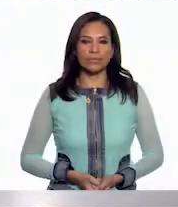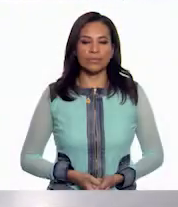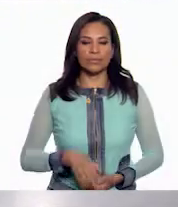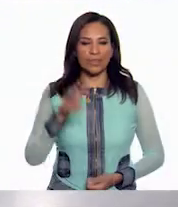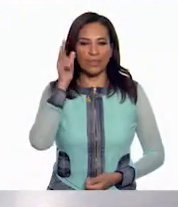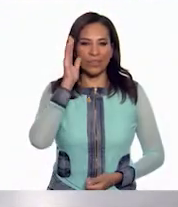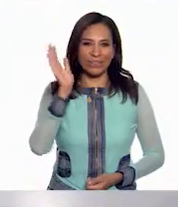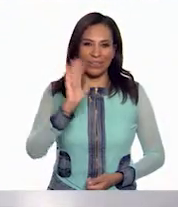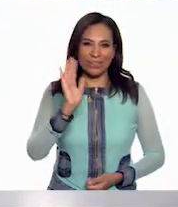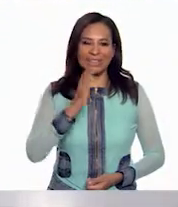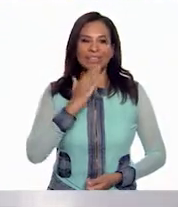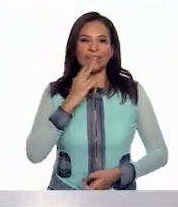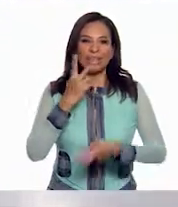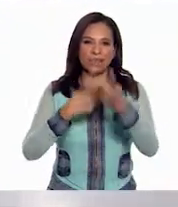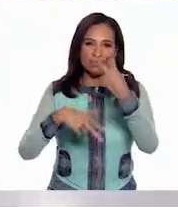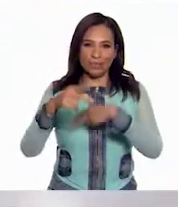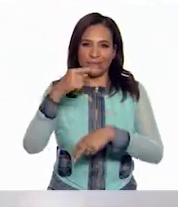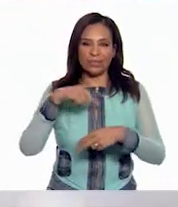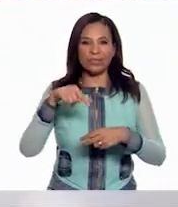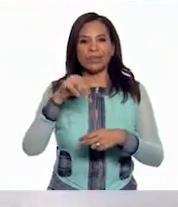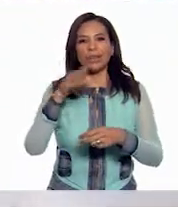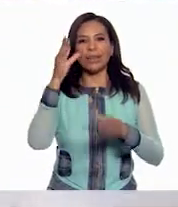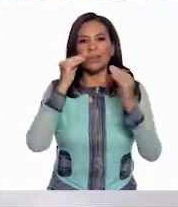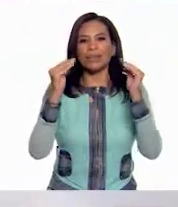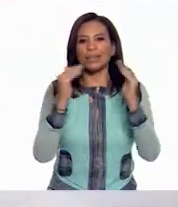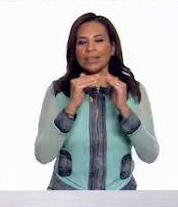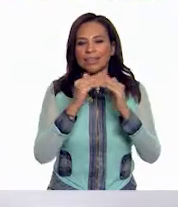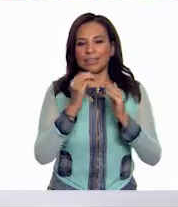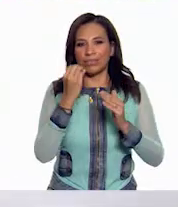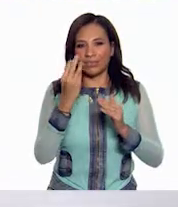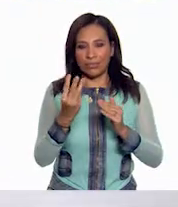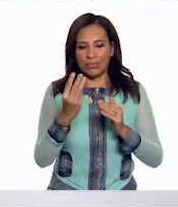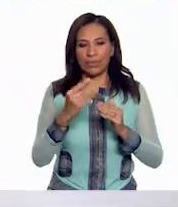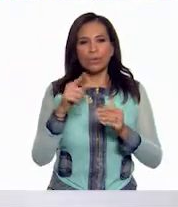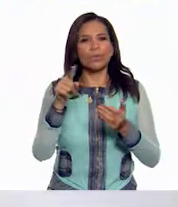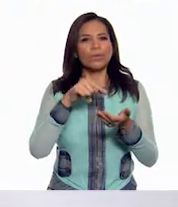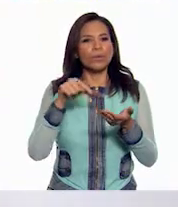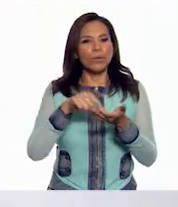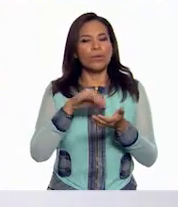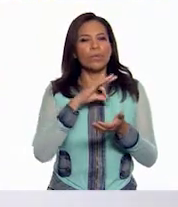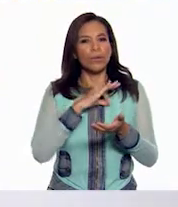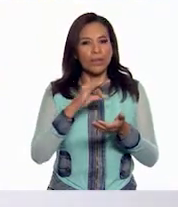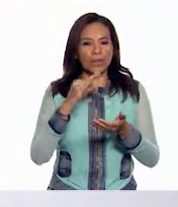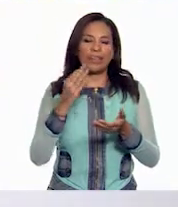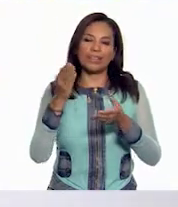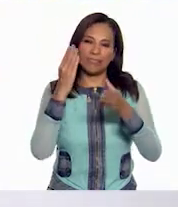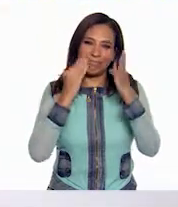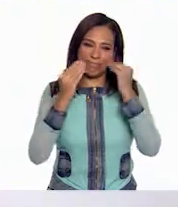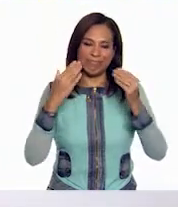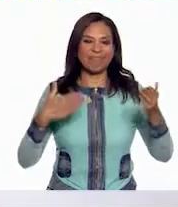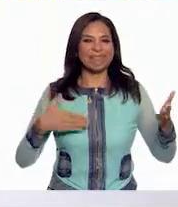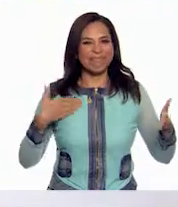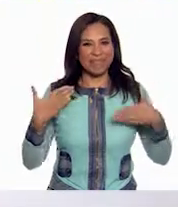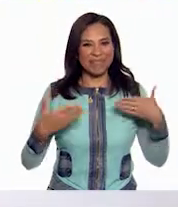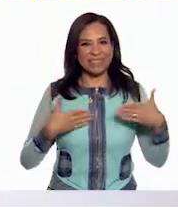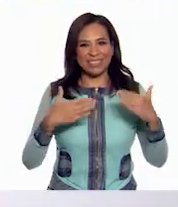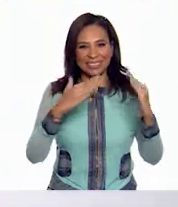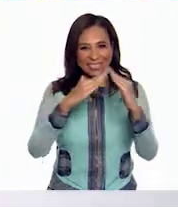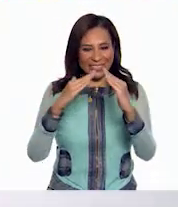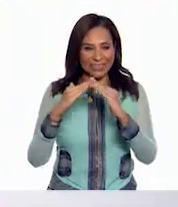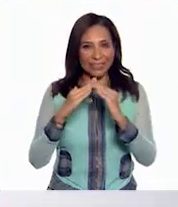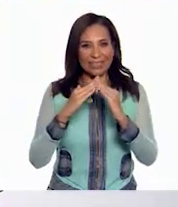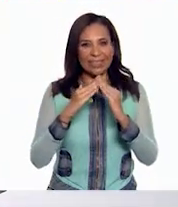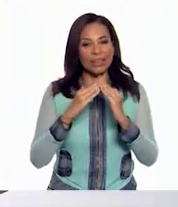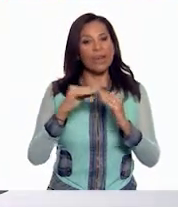¡Hola, hola! Bienvenidas y bienvenidos a Aprende en Casa 3, un espacio en el que vamos a poder aprender y divertirnos desde nuestros